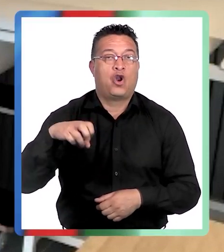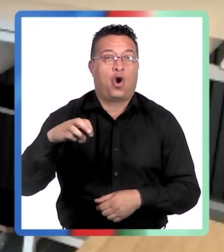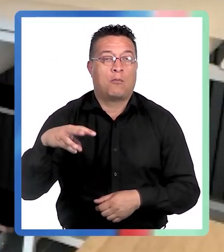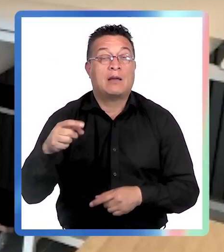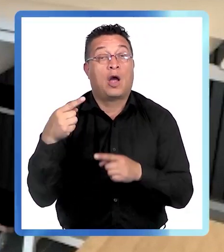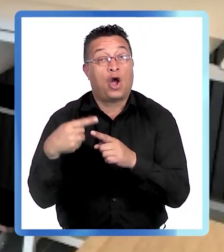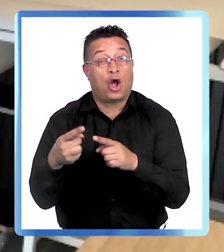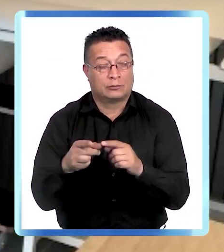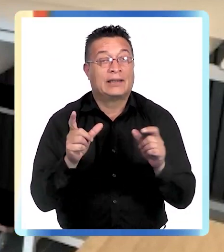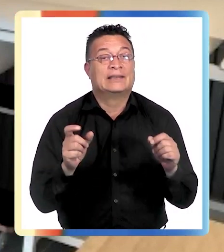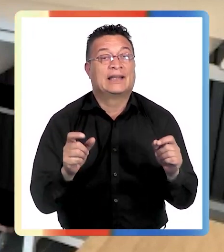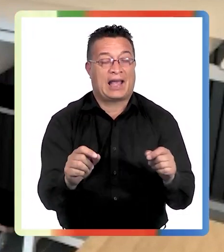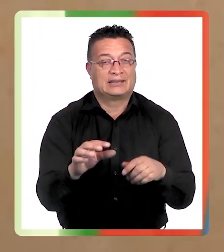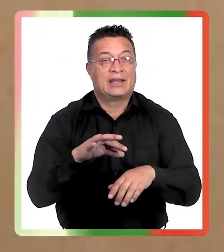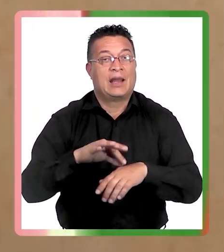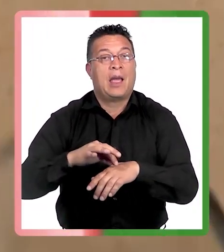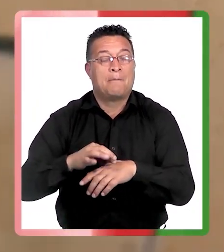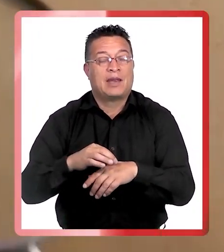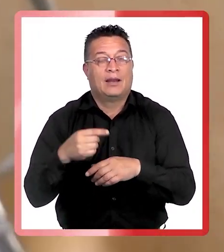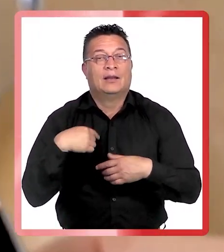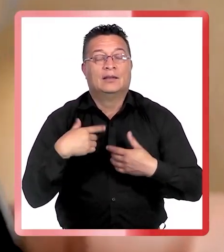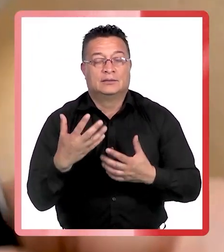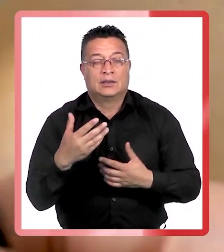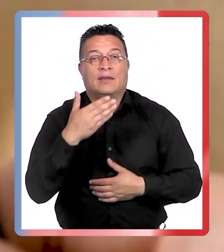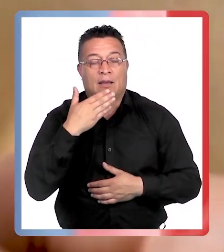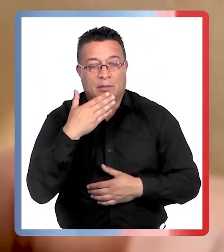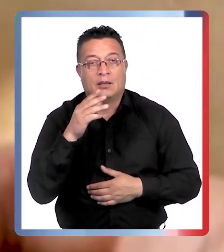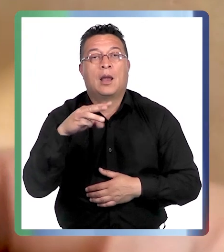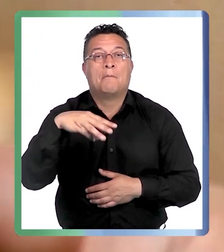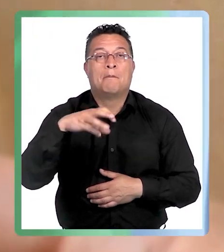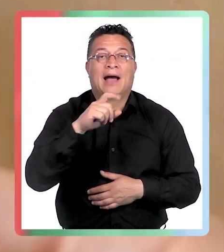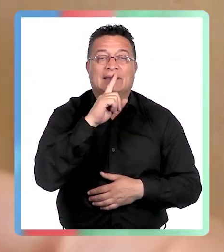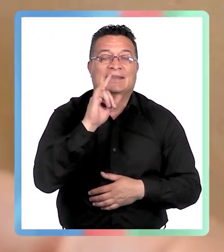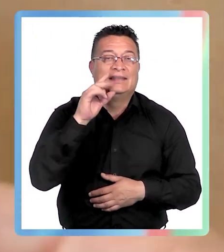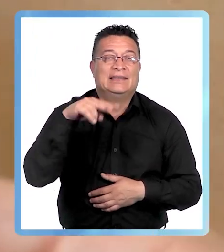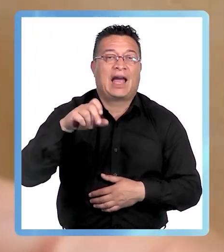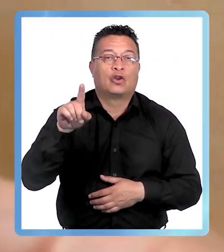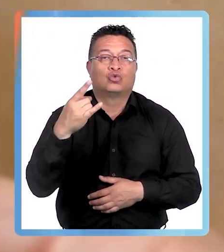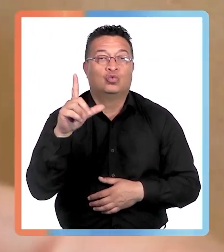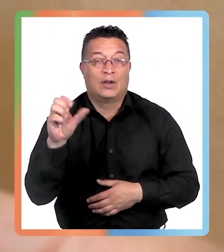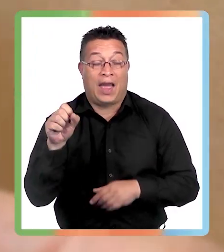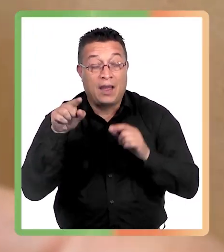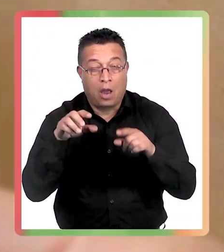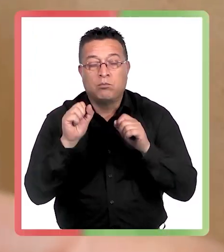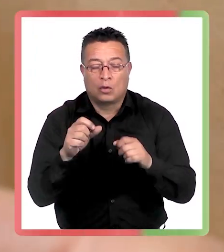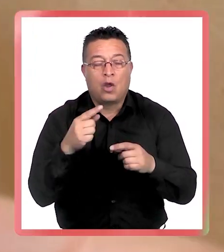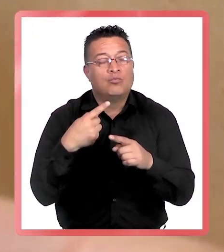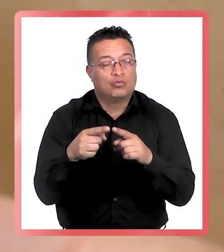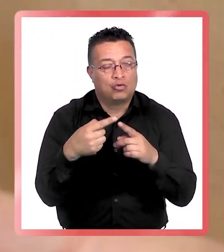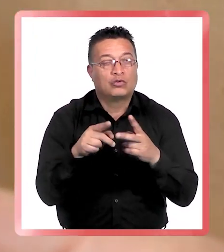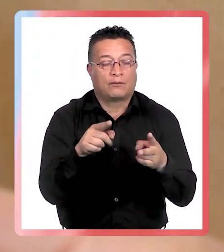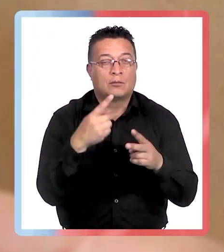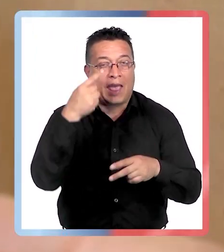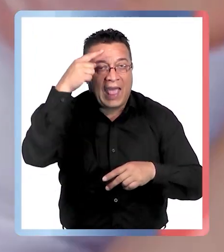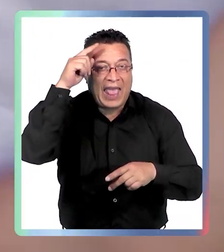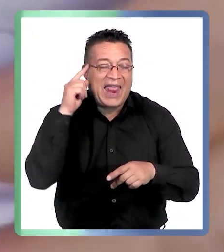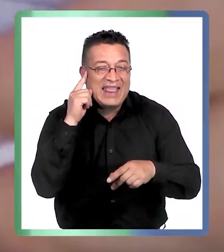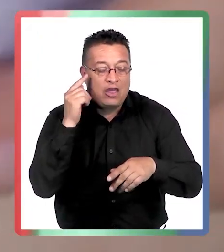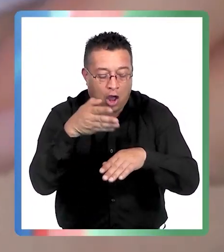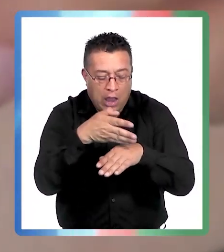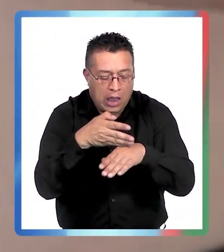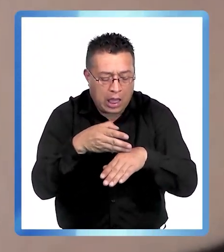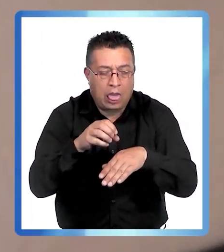otro tipo de cáncer de piel, que sería, por ejemplo, el carcinoma vasoceular o el carcinoma espinoceular, que eso muchas veces se ve como una herida que no sana,